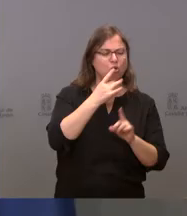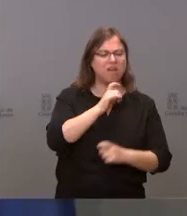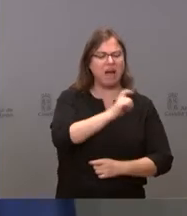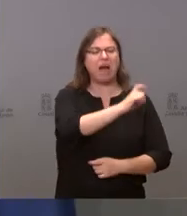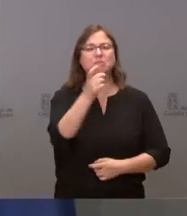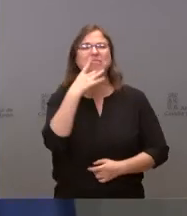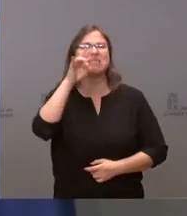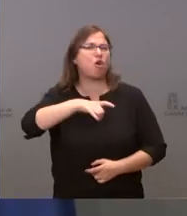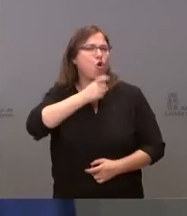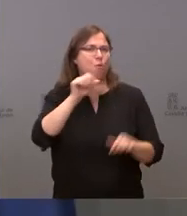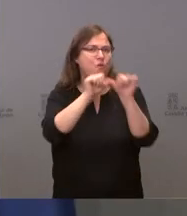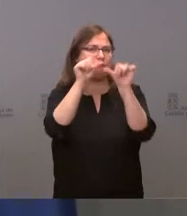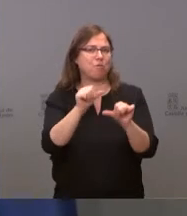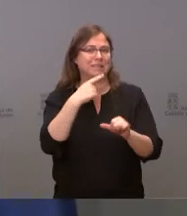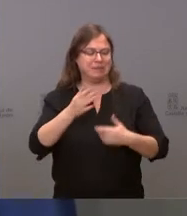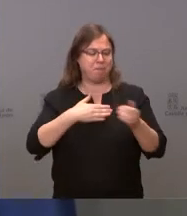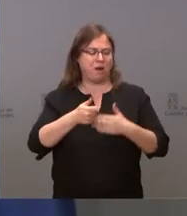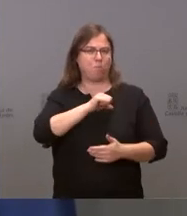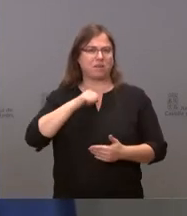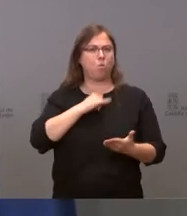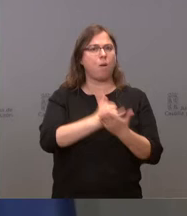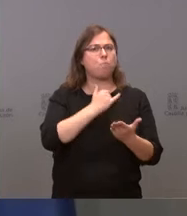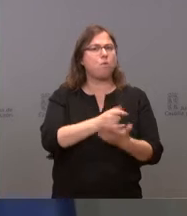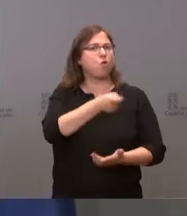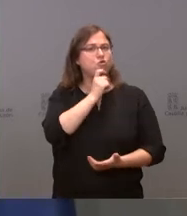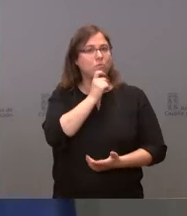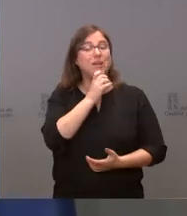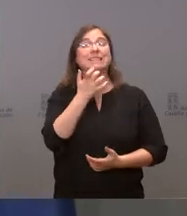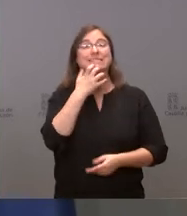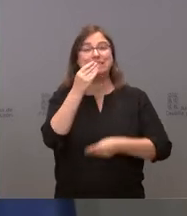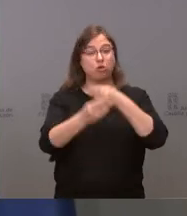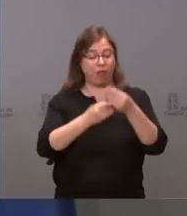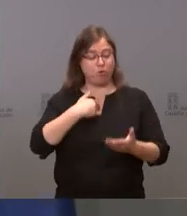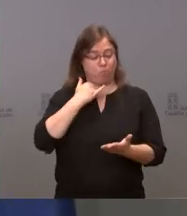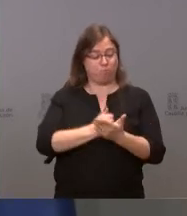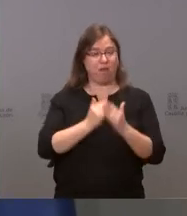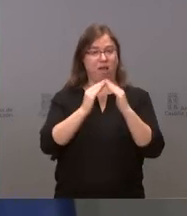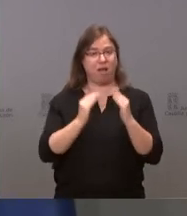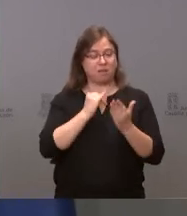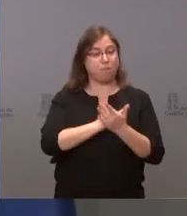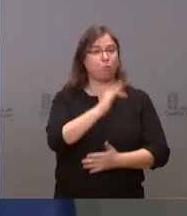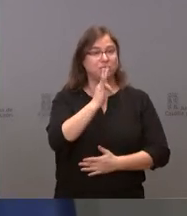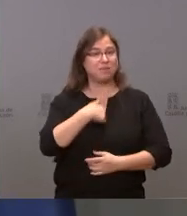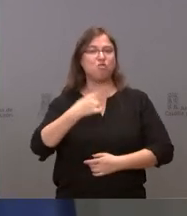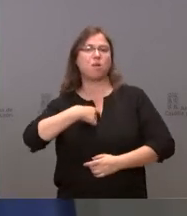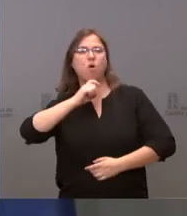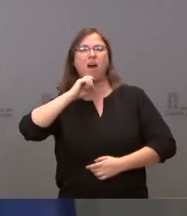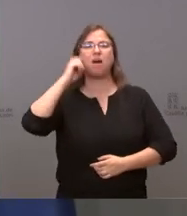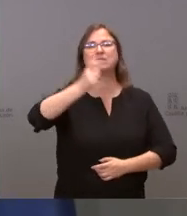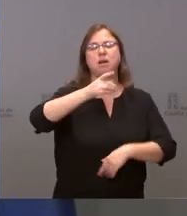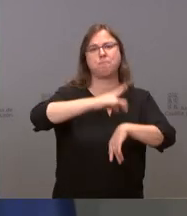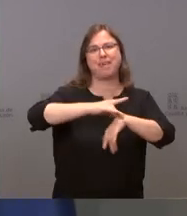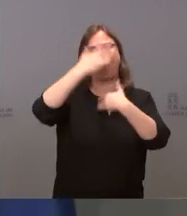Tienen que comunicarlo a la atención primaria, pero están todavía elaborando el protocolo.